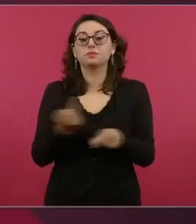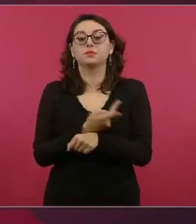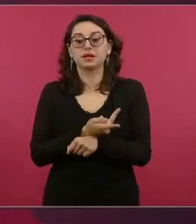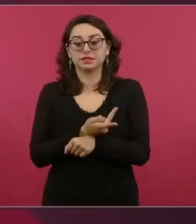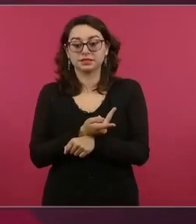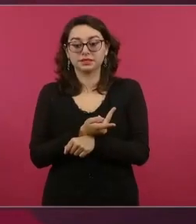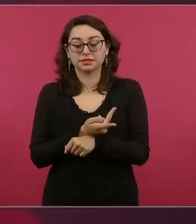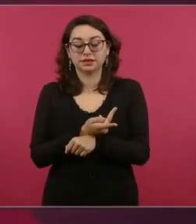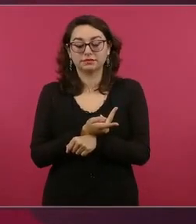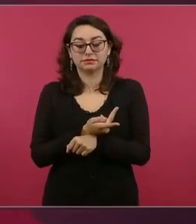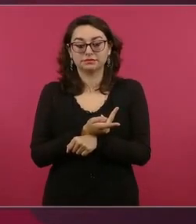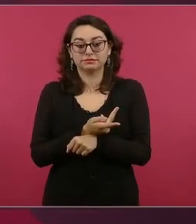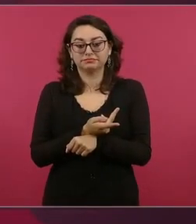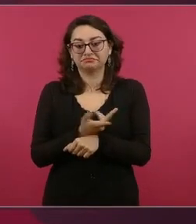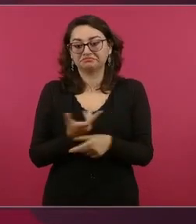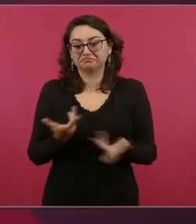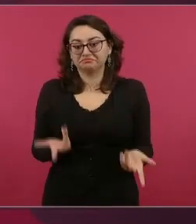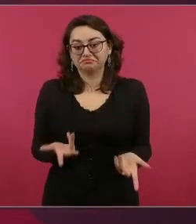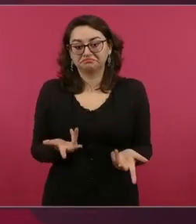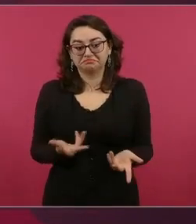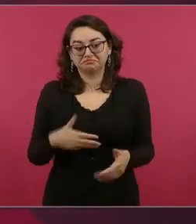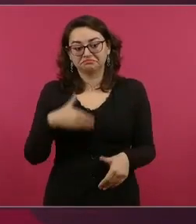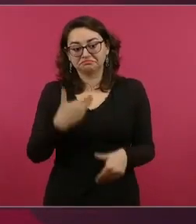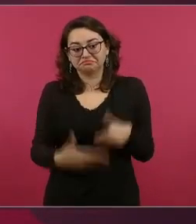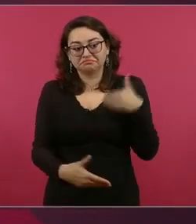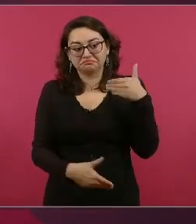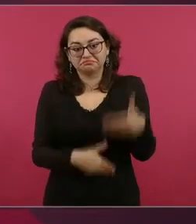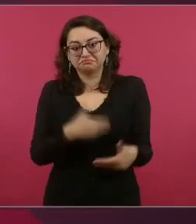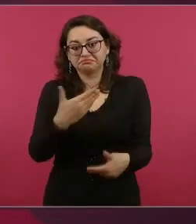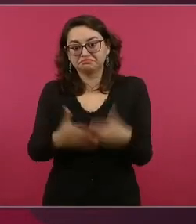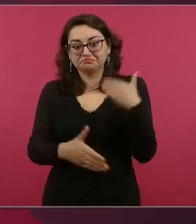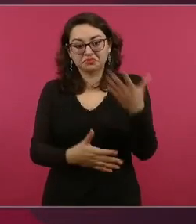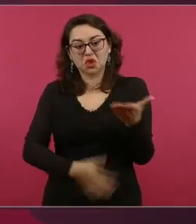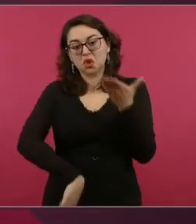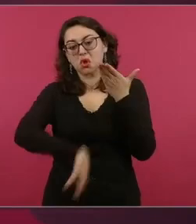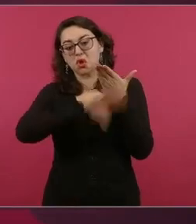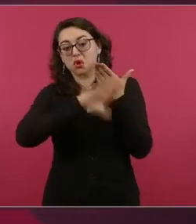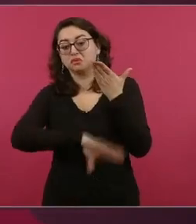siempre termina por